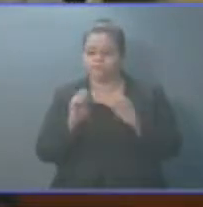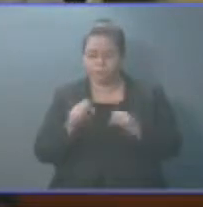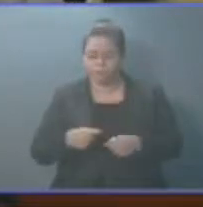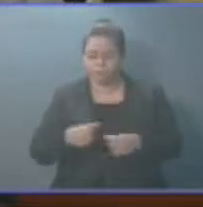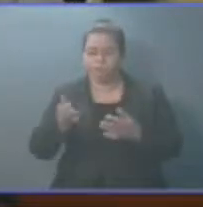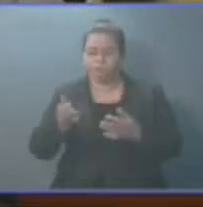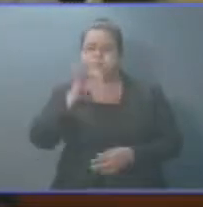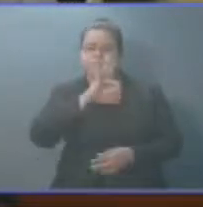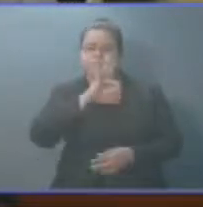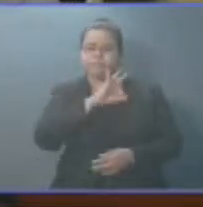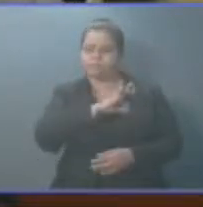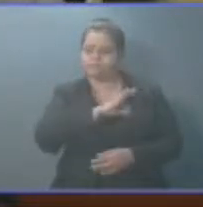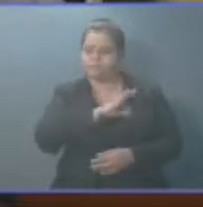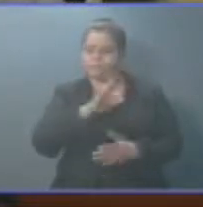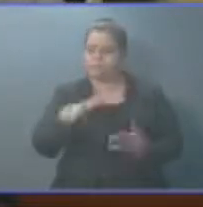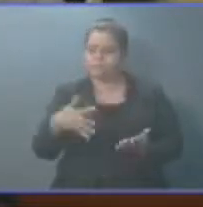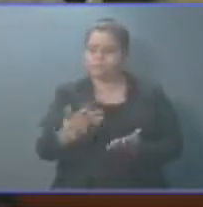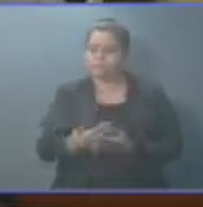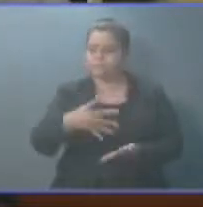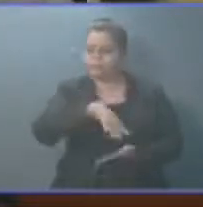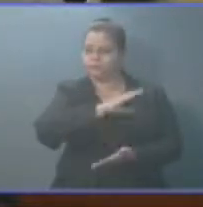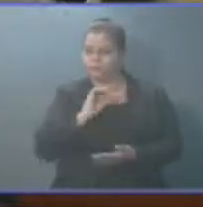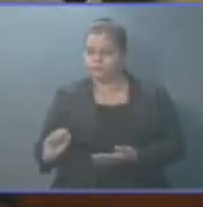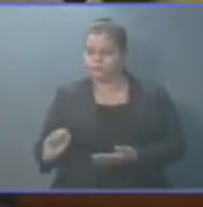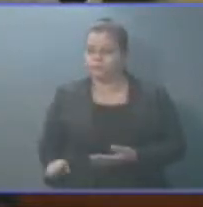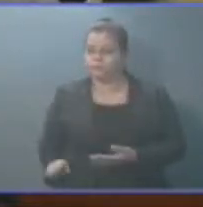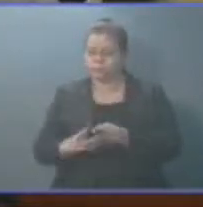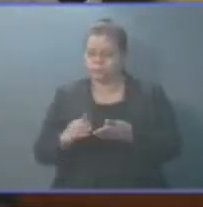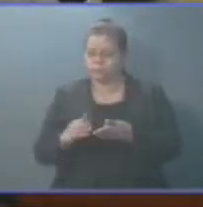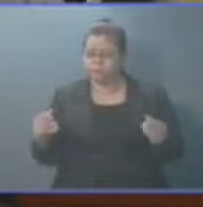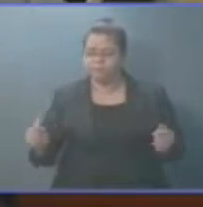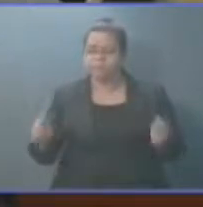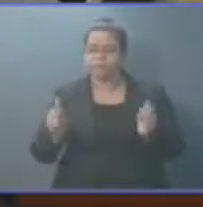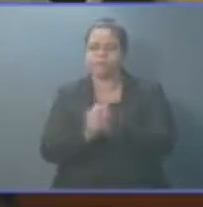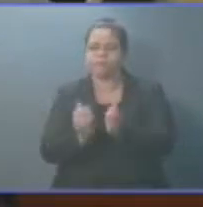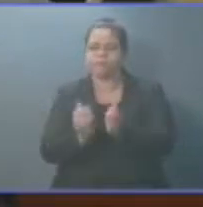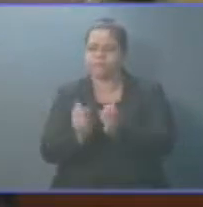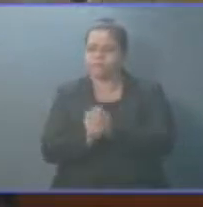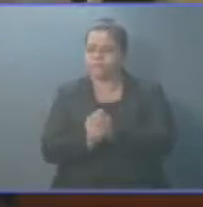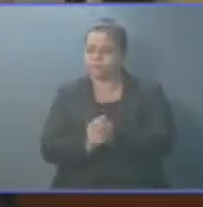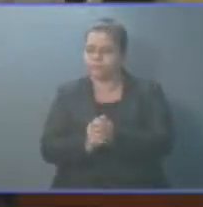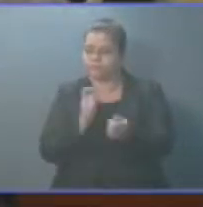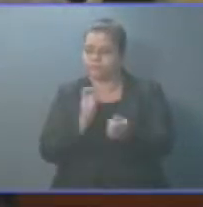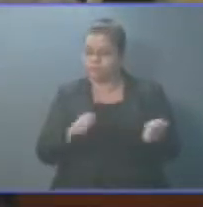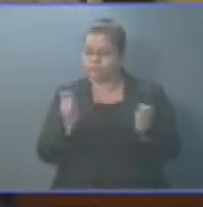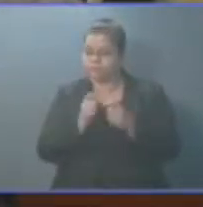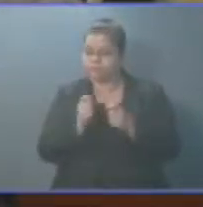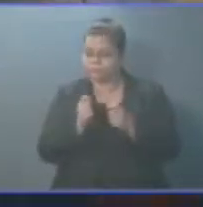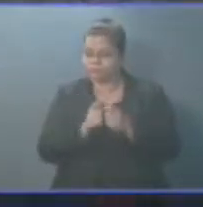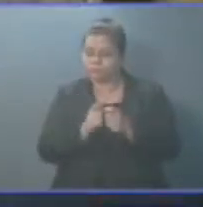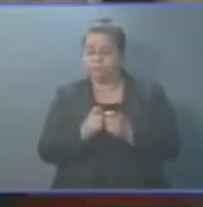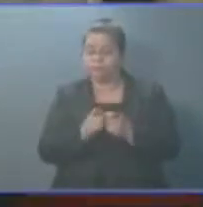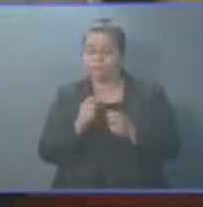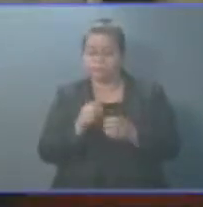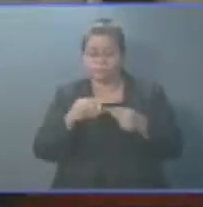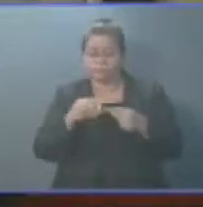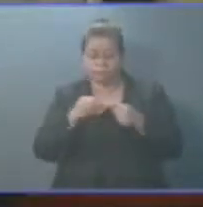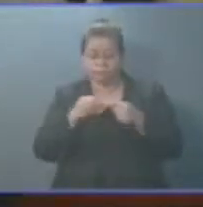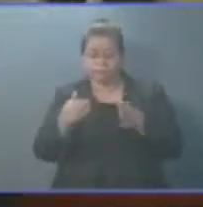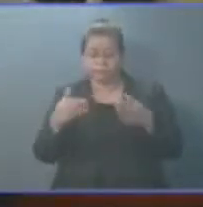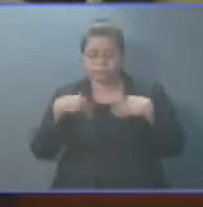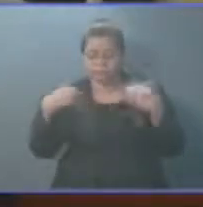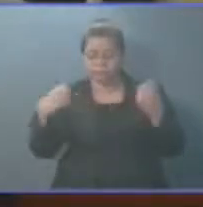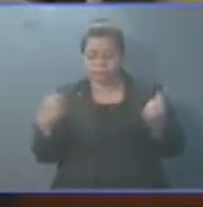beneficio a los salvadoreños y le solucionen los problemas especialmente de salud que hoy por hoy está